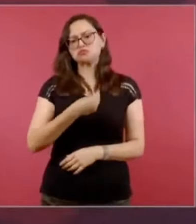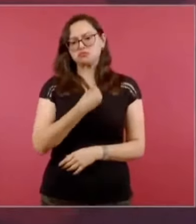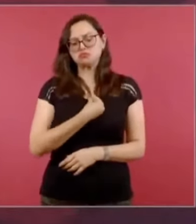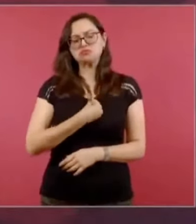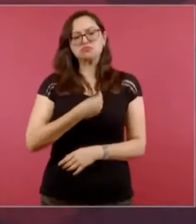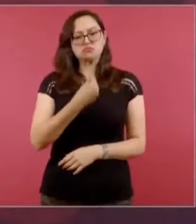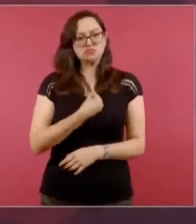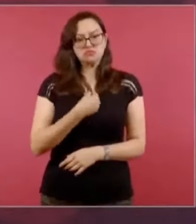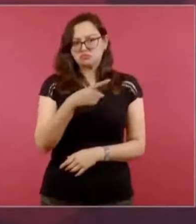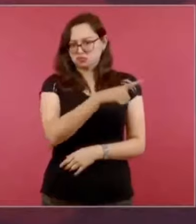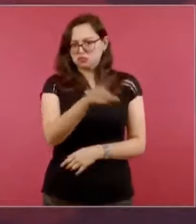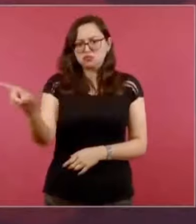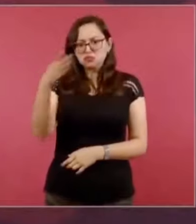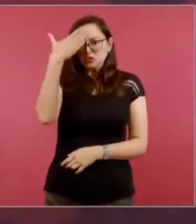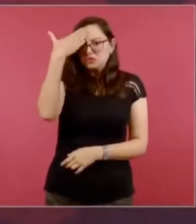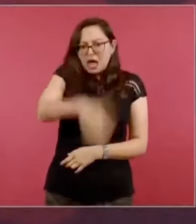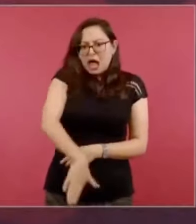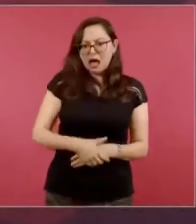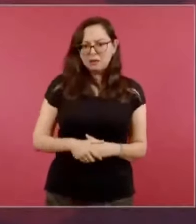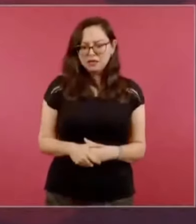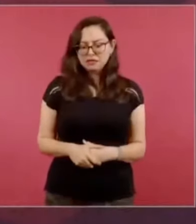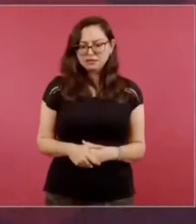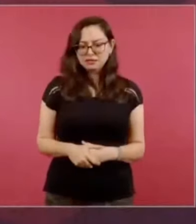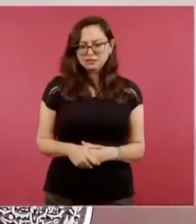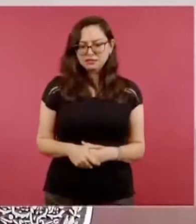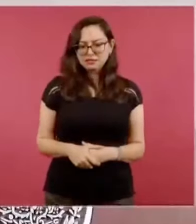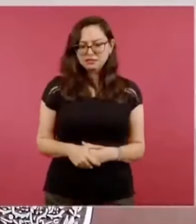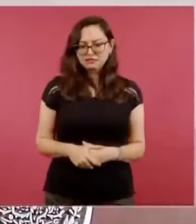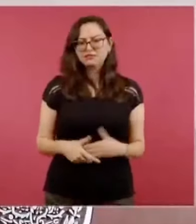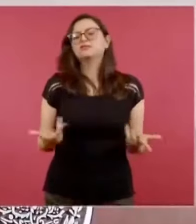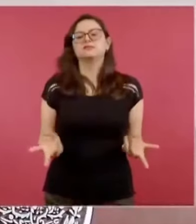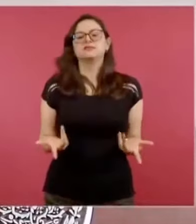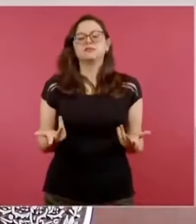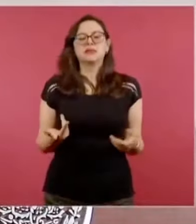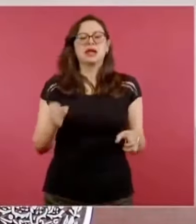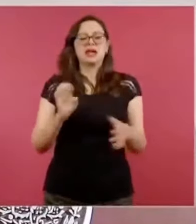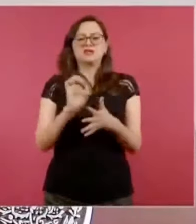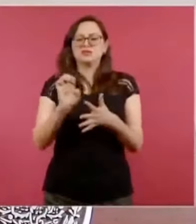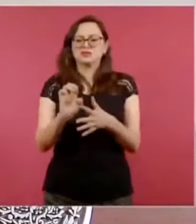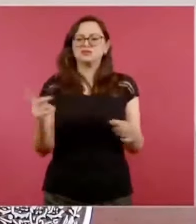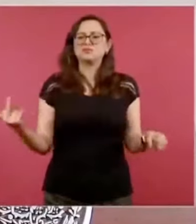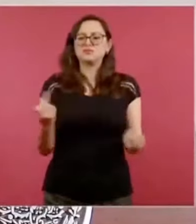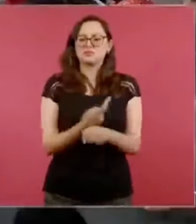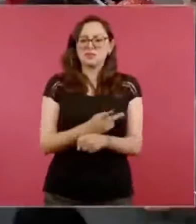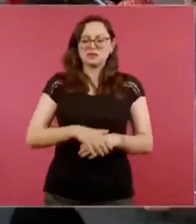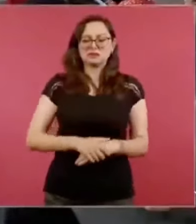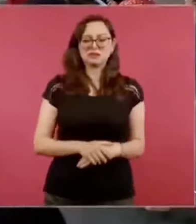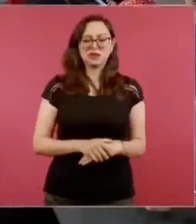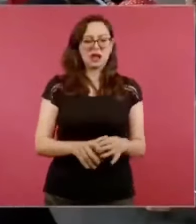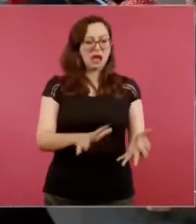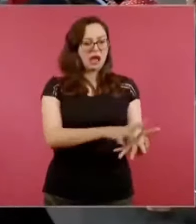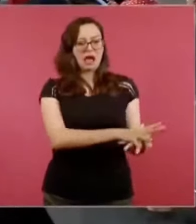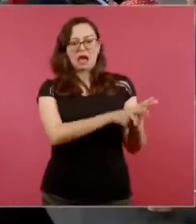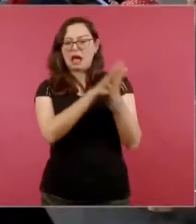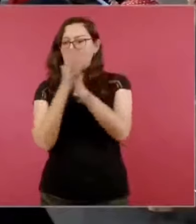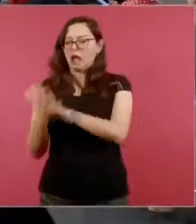dominio público. Entonces, ¿quiénes no quieren que continúe la transformación?